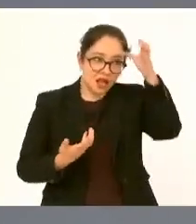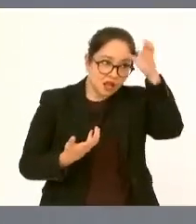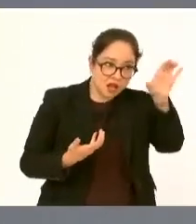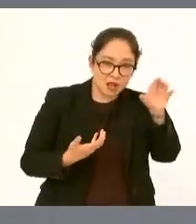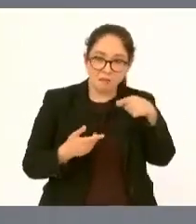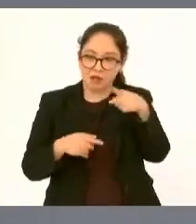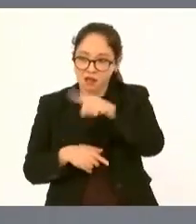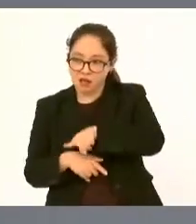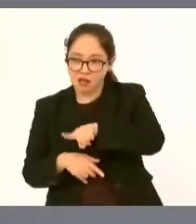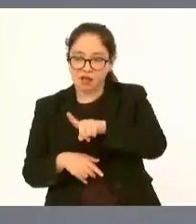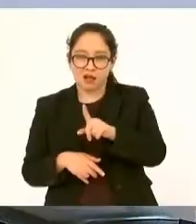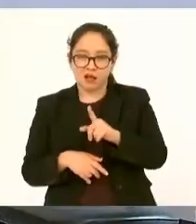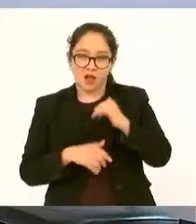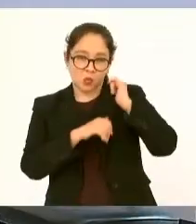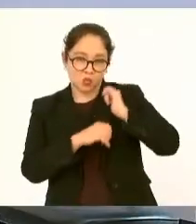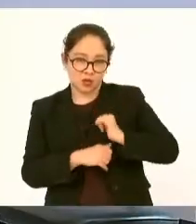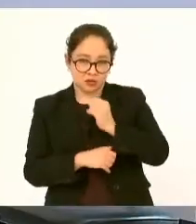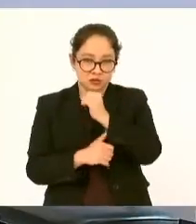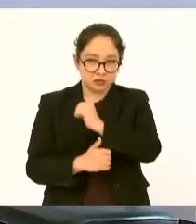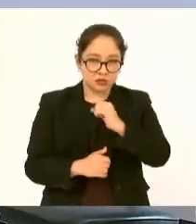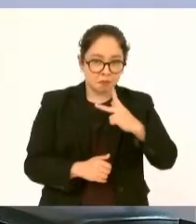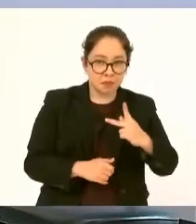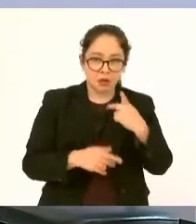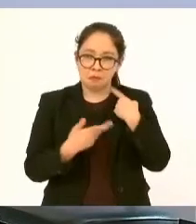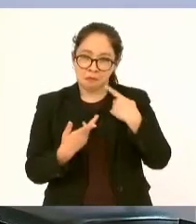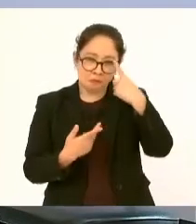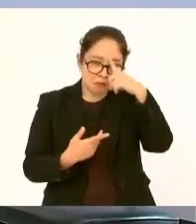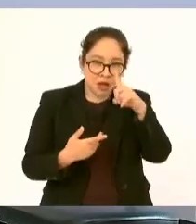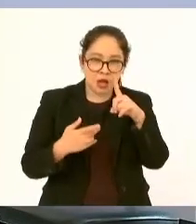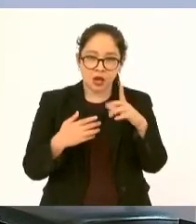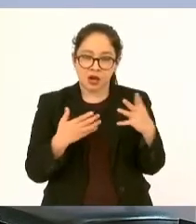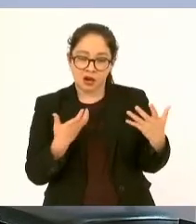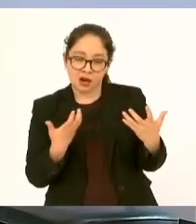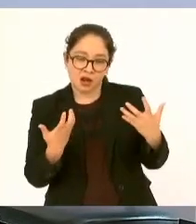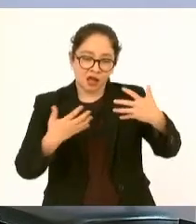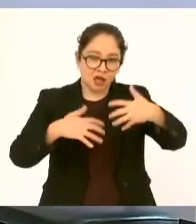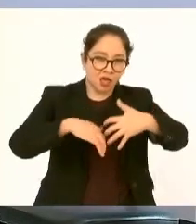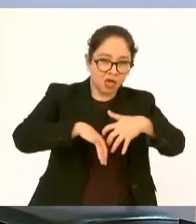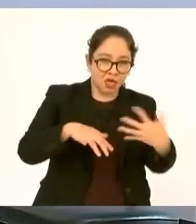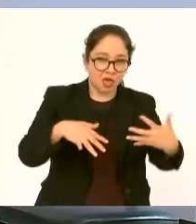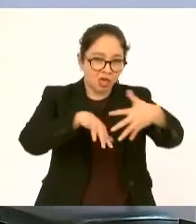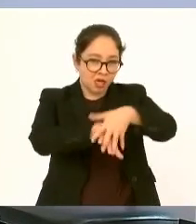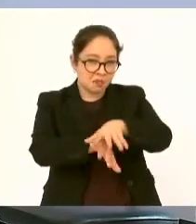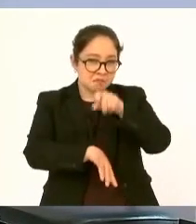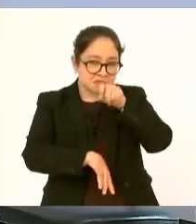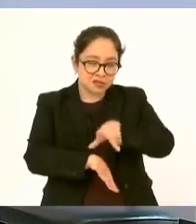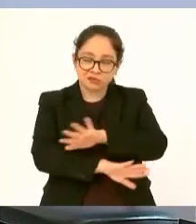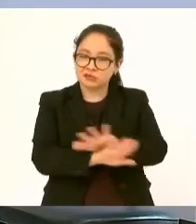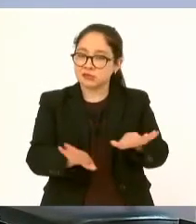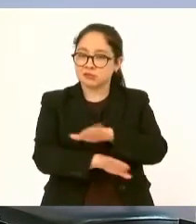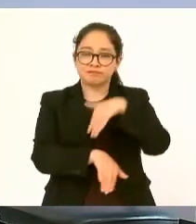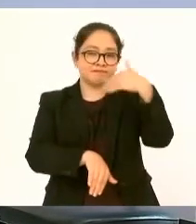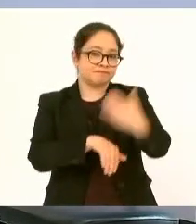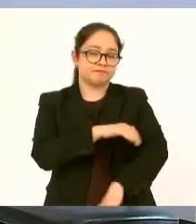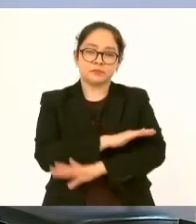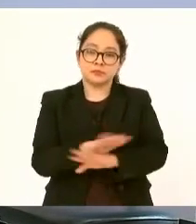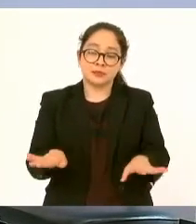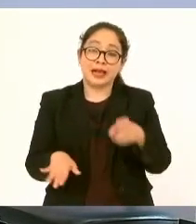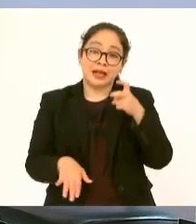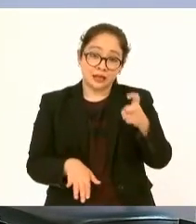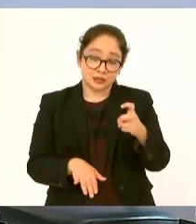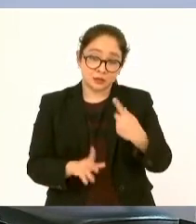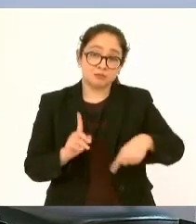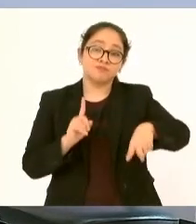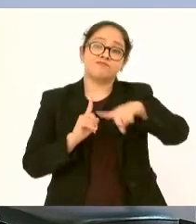delincuencia organizada y autoridad eso nos ayuda mucho